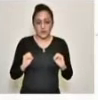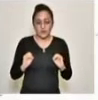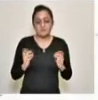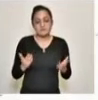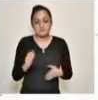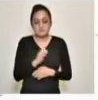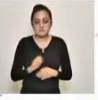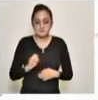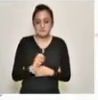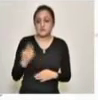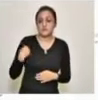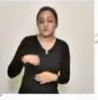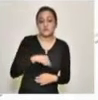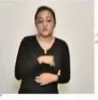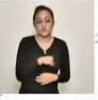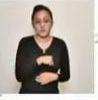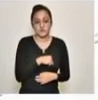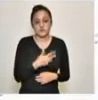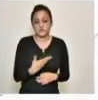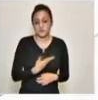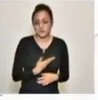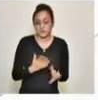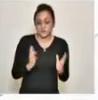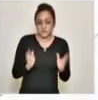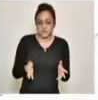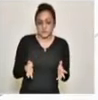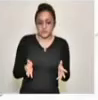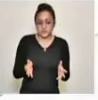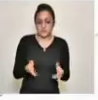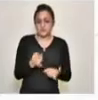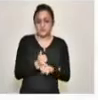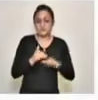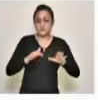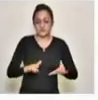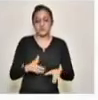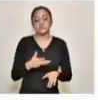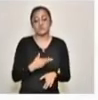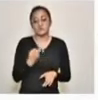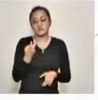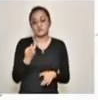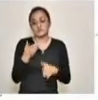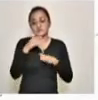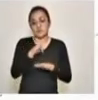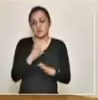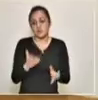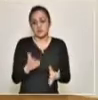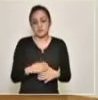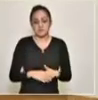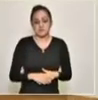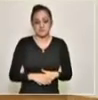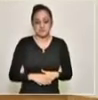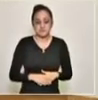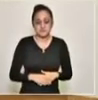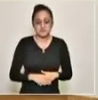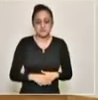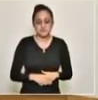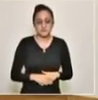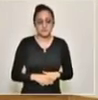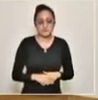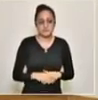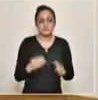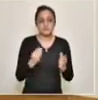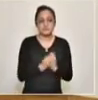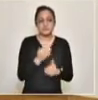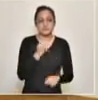nosotros tendremos la información correspondiente, es un